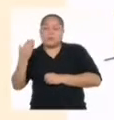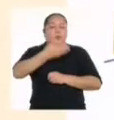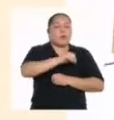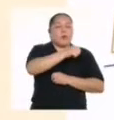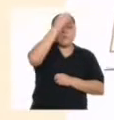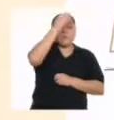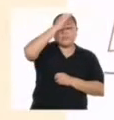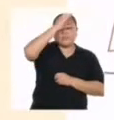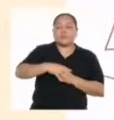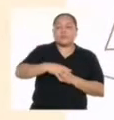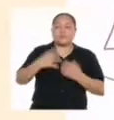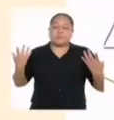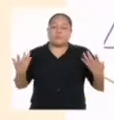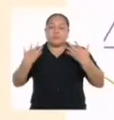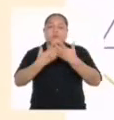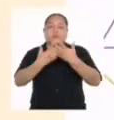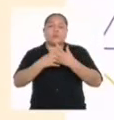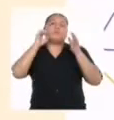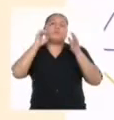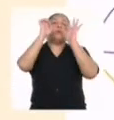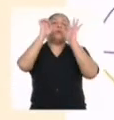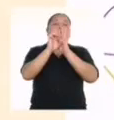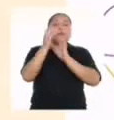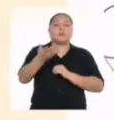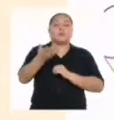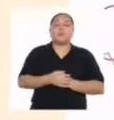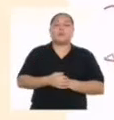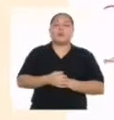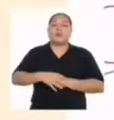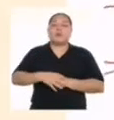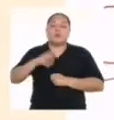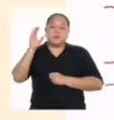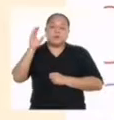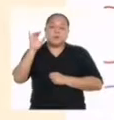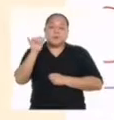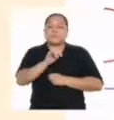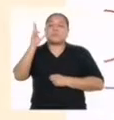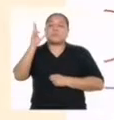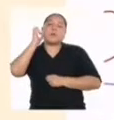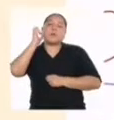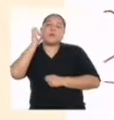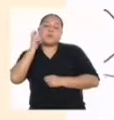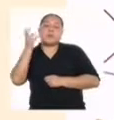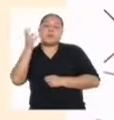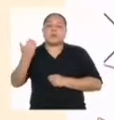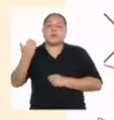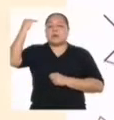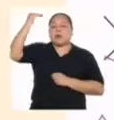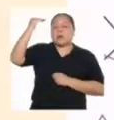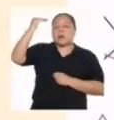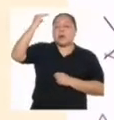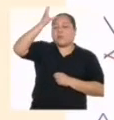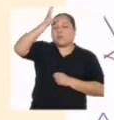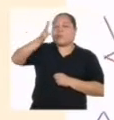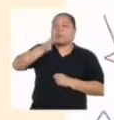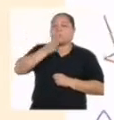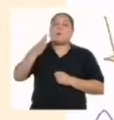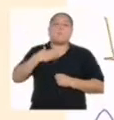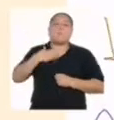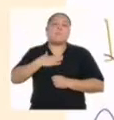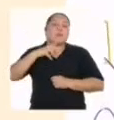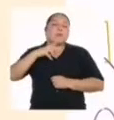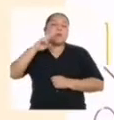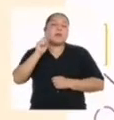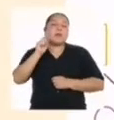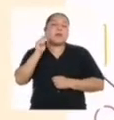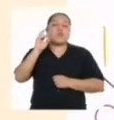establezcan entre ambos una analogía. Por ejemplo, es común escuchar a los padres decir mi retoño para referirse a un hijo o